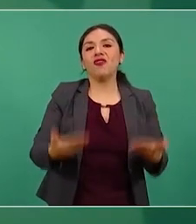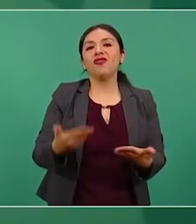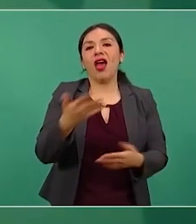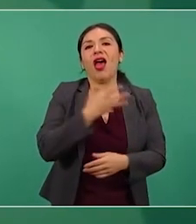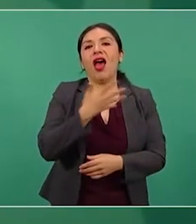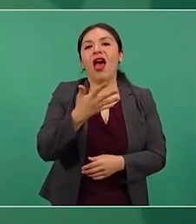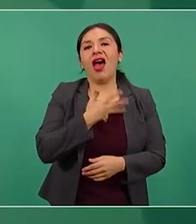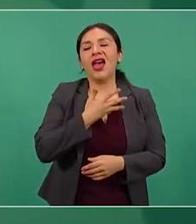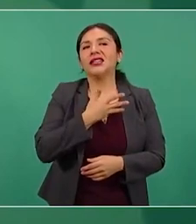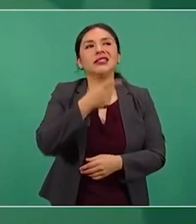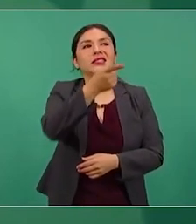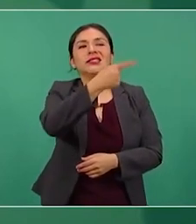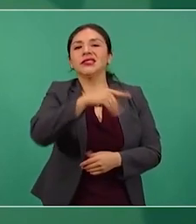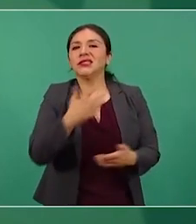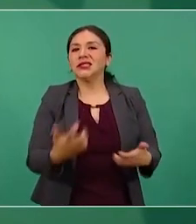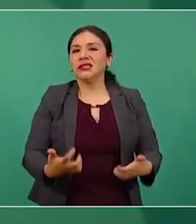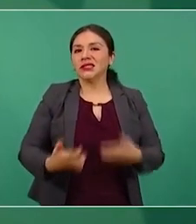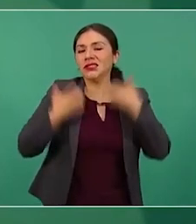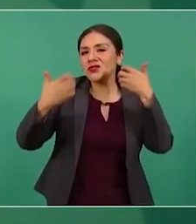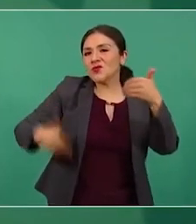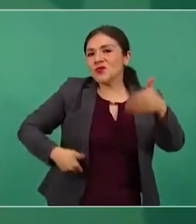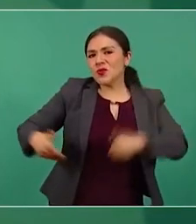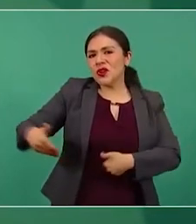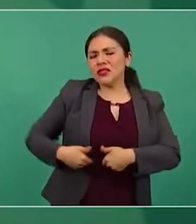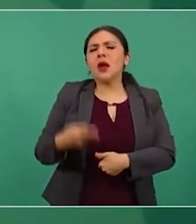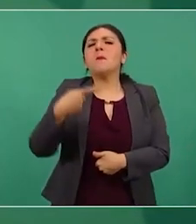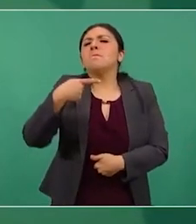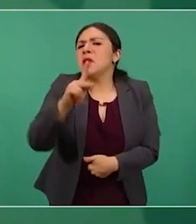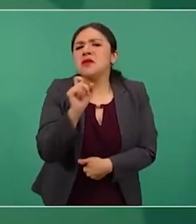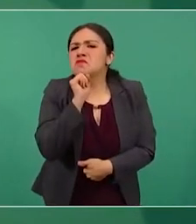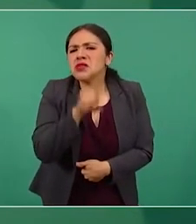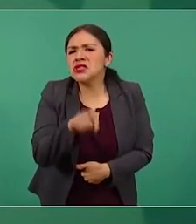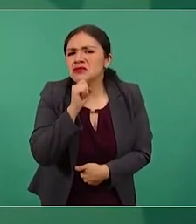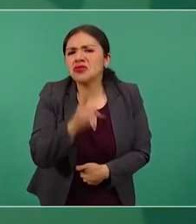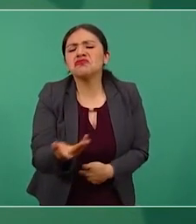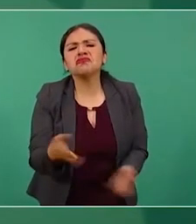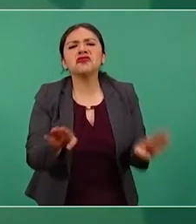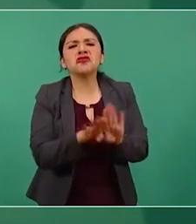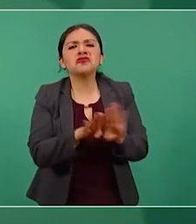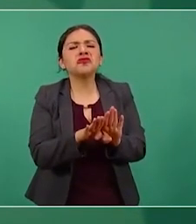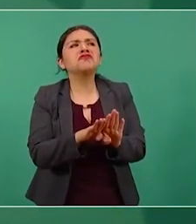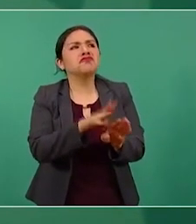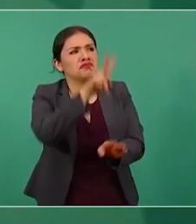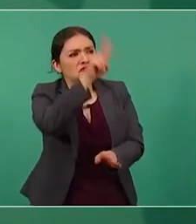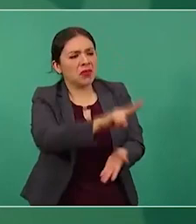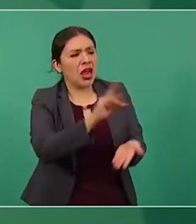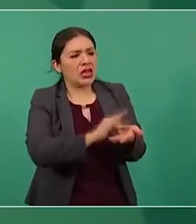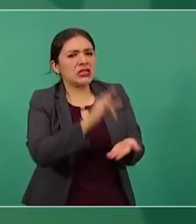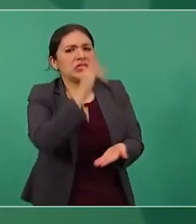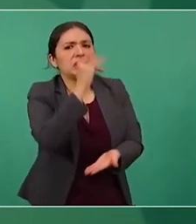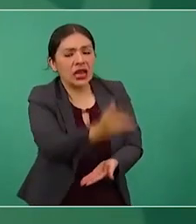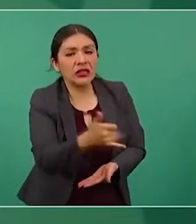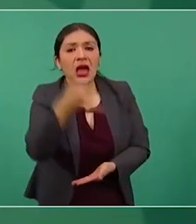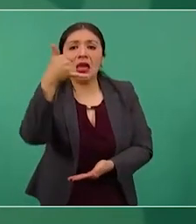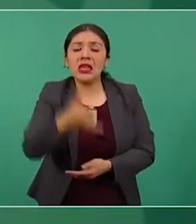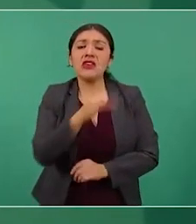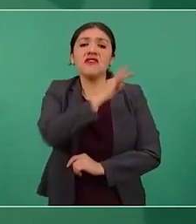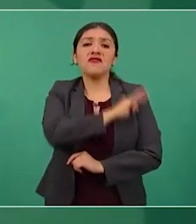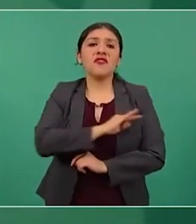esta inconformidad. Pero también hay que agradecer y hay que felicitarnos todos